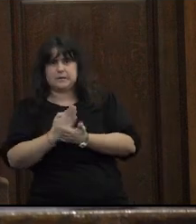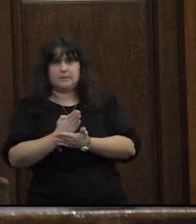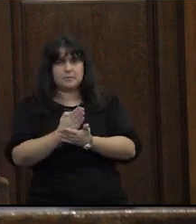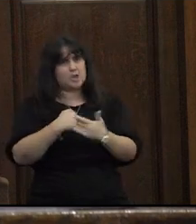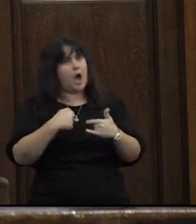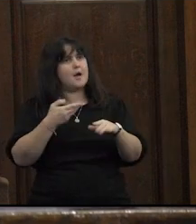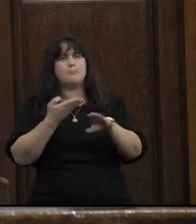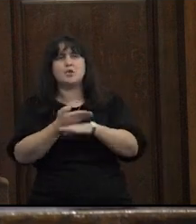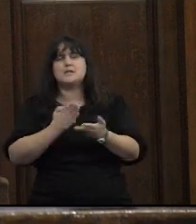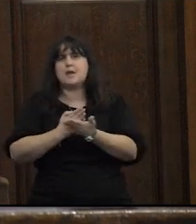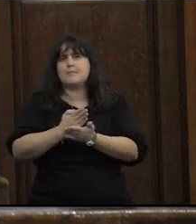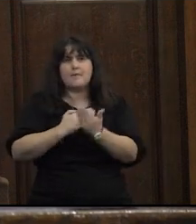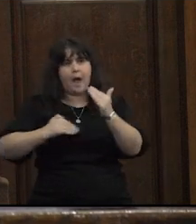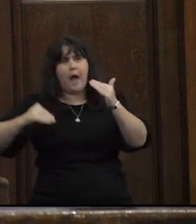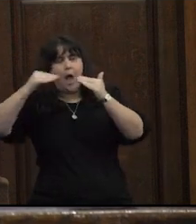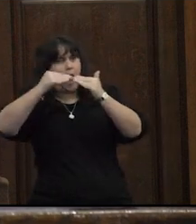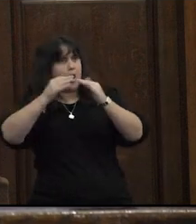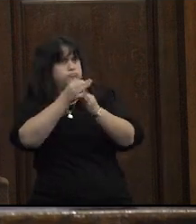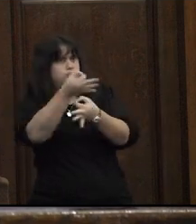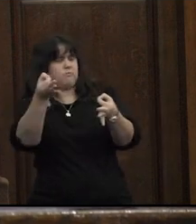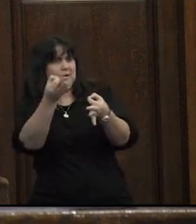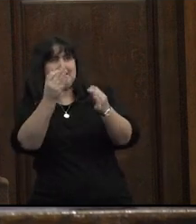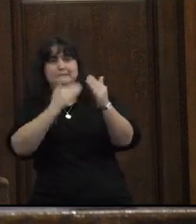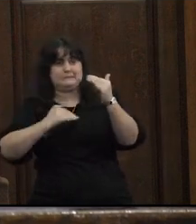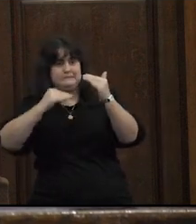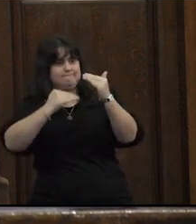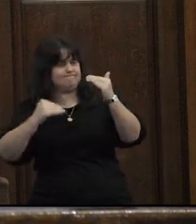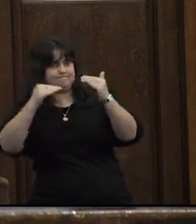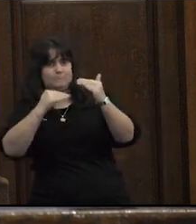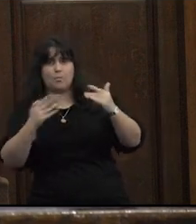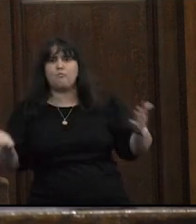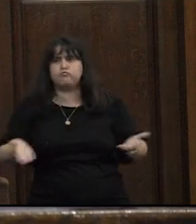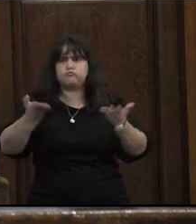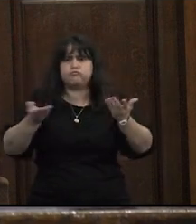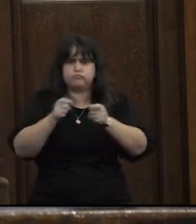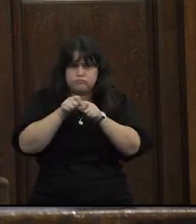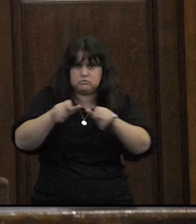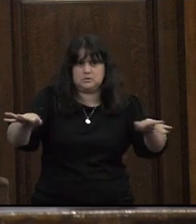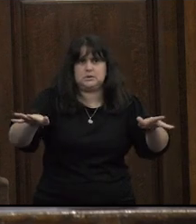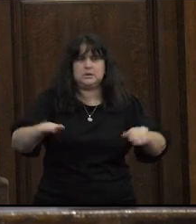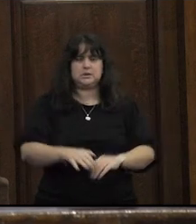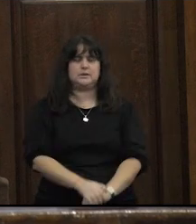nos proponen permanentemente en esta idea del flujo de incitaciones ¿no?